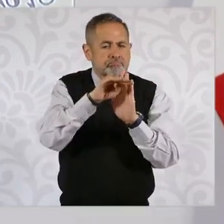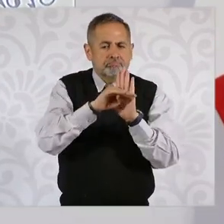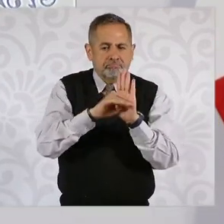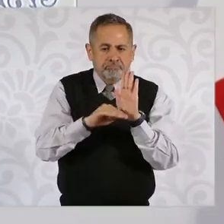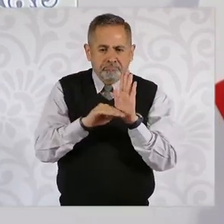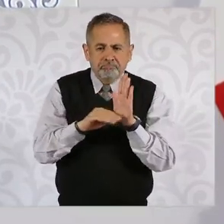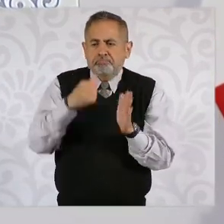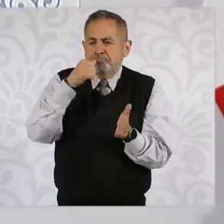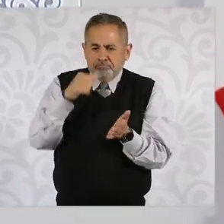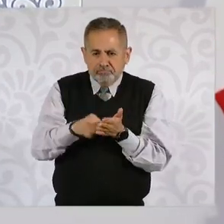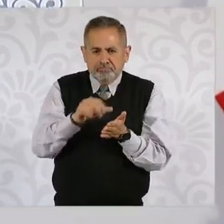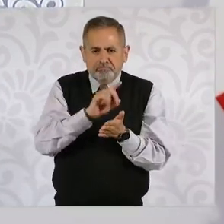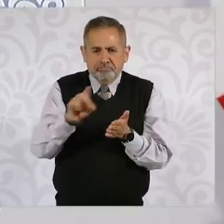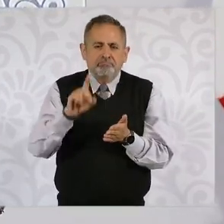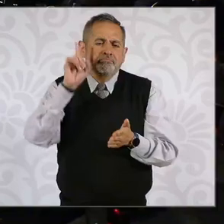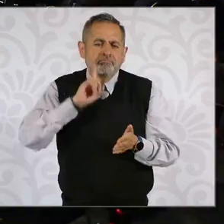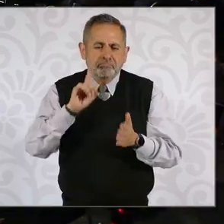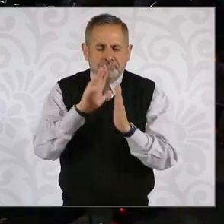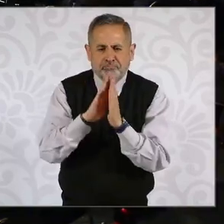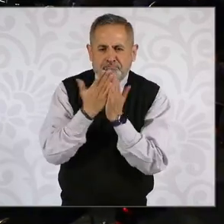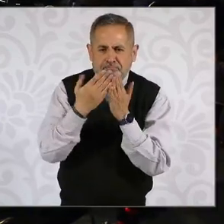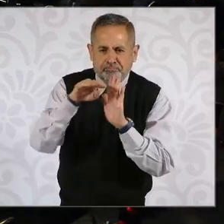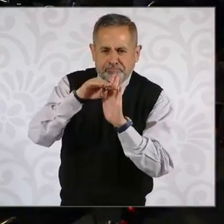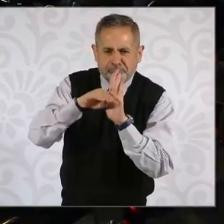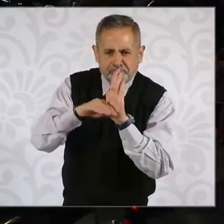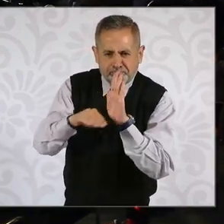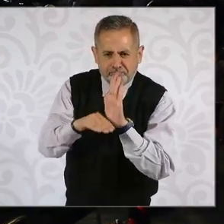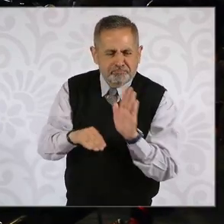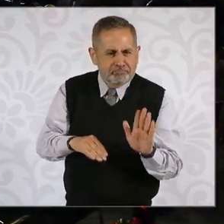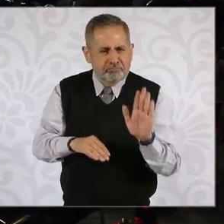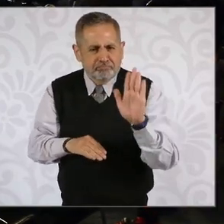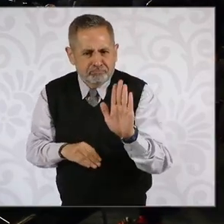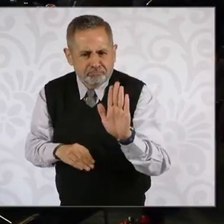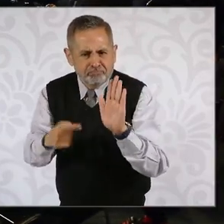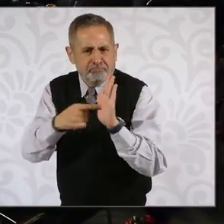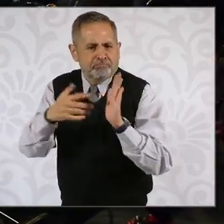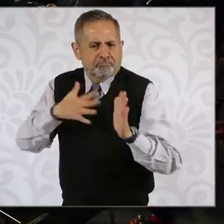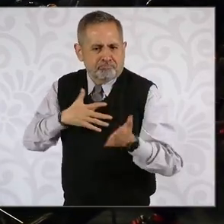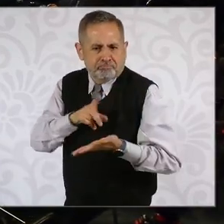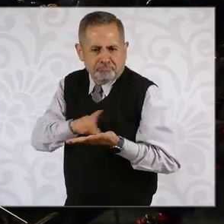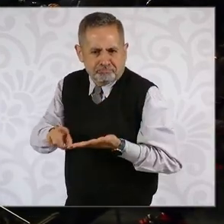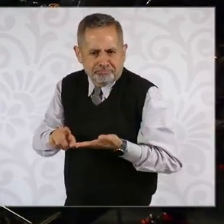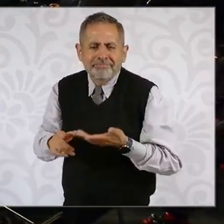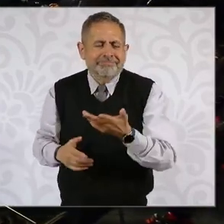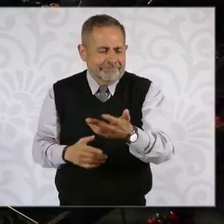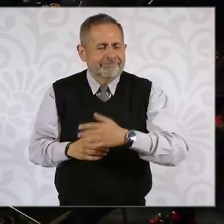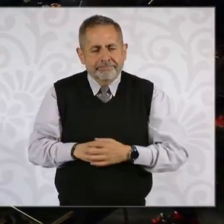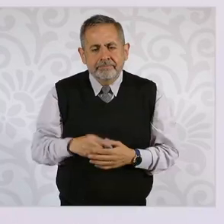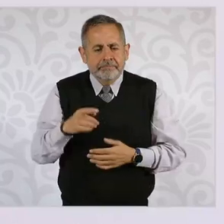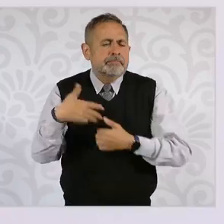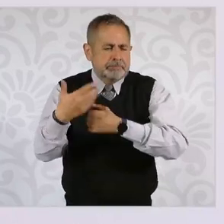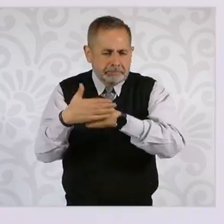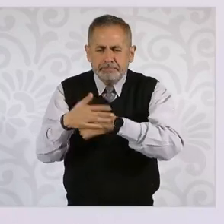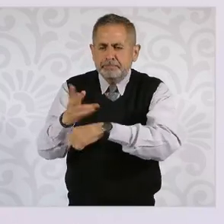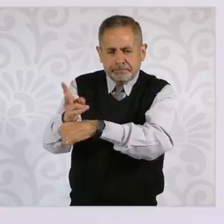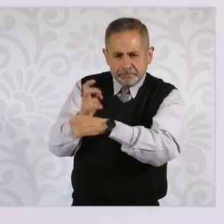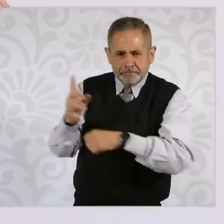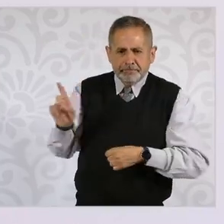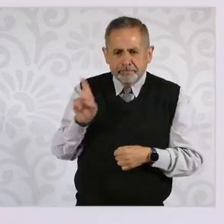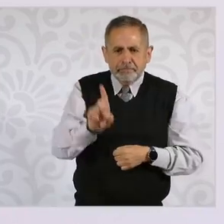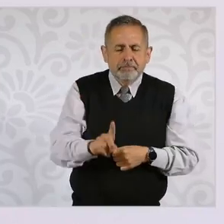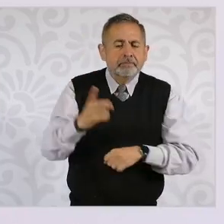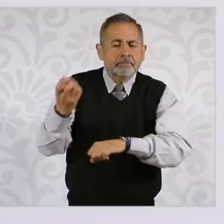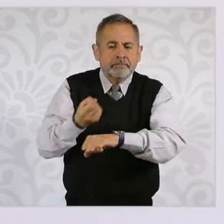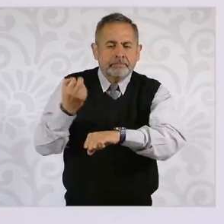y ahí la podemos invitar para que pueda platicar todas las funciones que va a tener la Secretaría de las Mujeres, los programas,